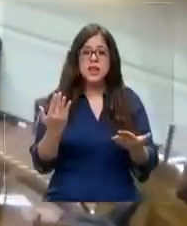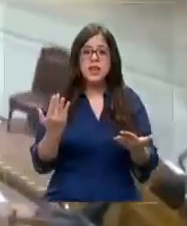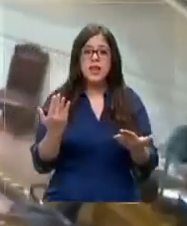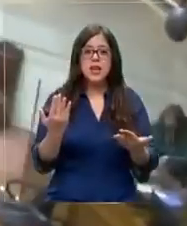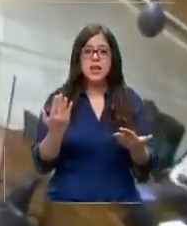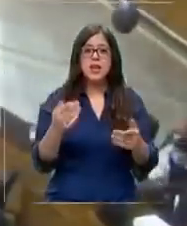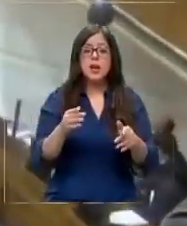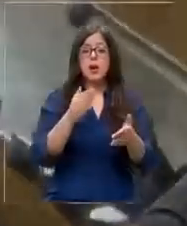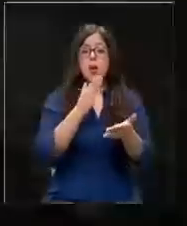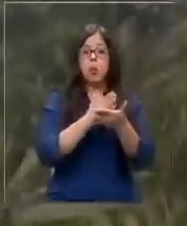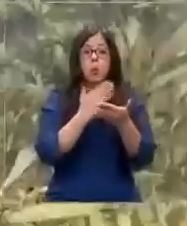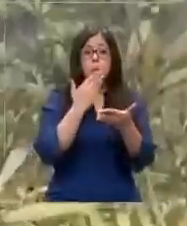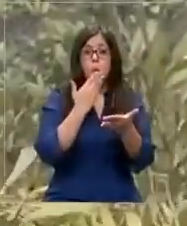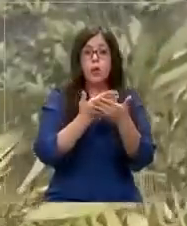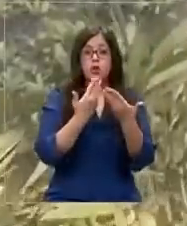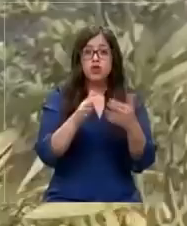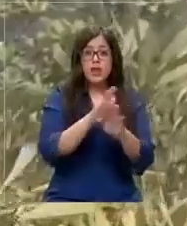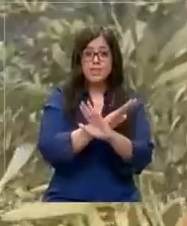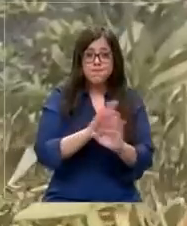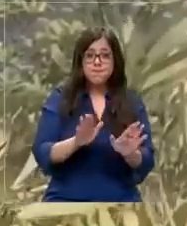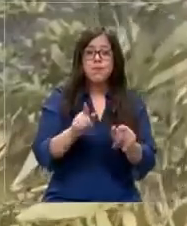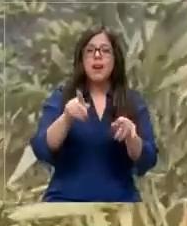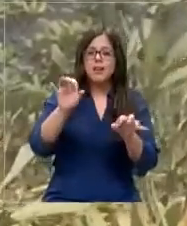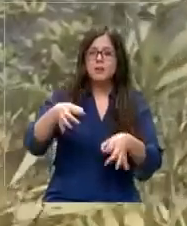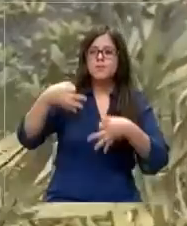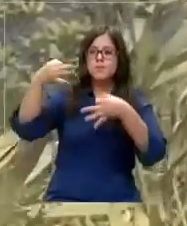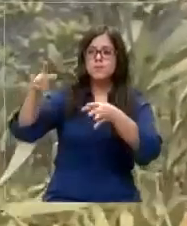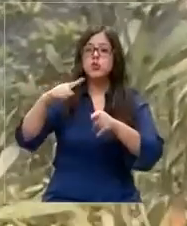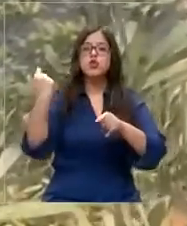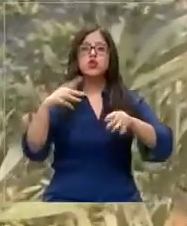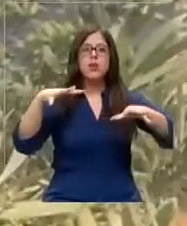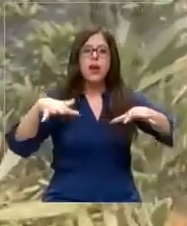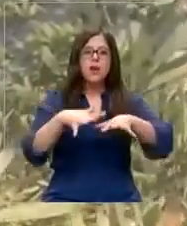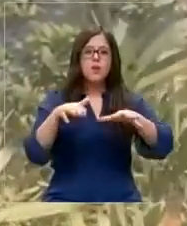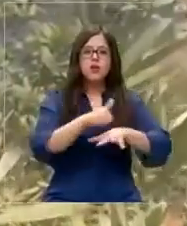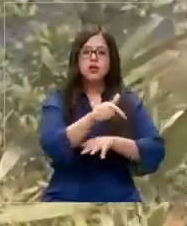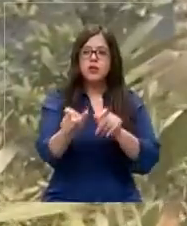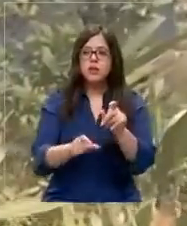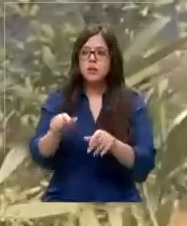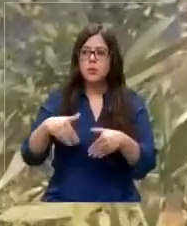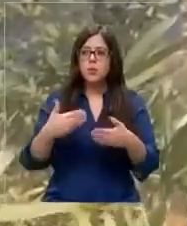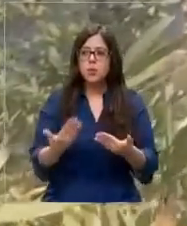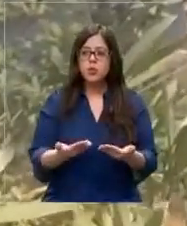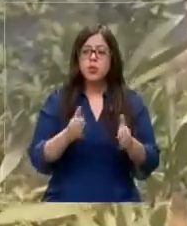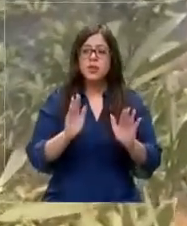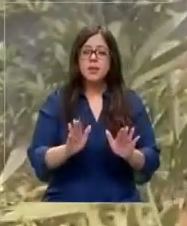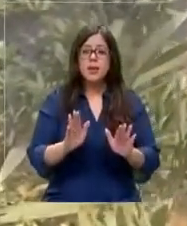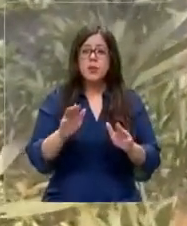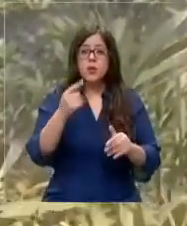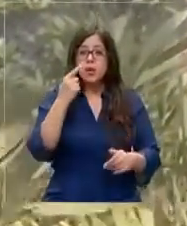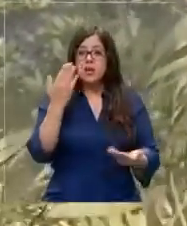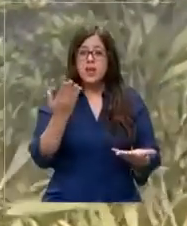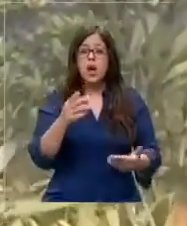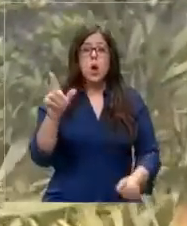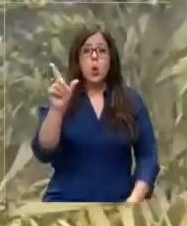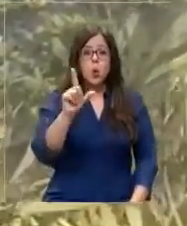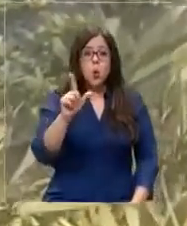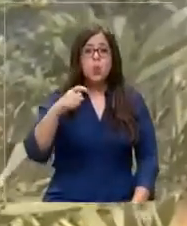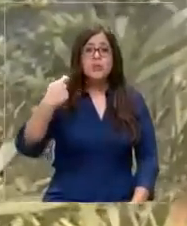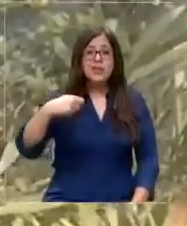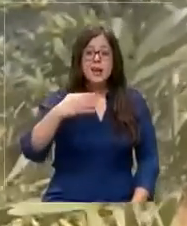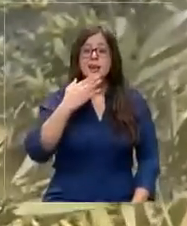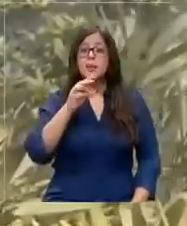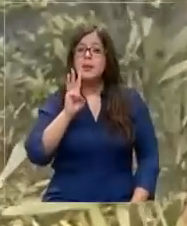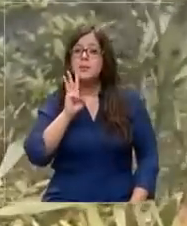su total despacho. Es un esfuerzo que debemos hacer entre todos. Y es por eso que esperamos que este día lunes el Senado y este